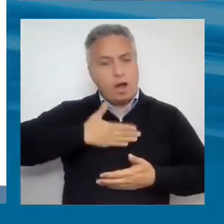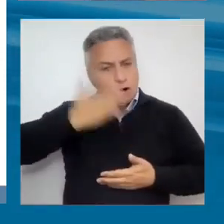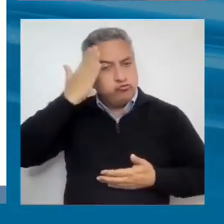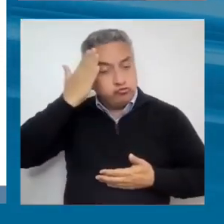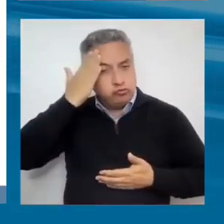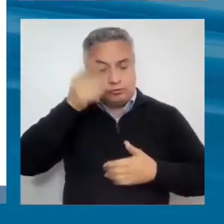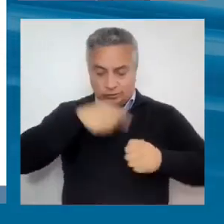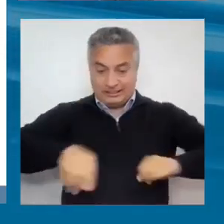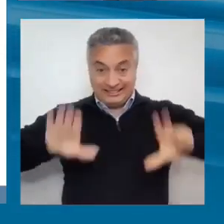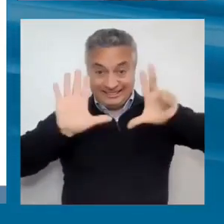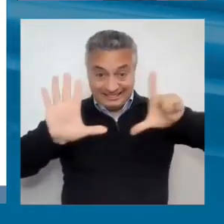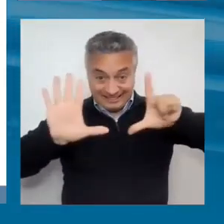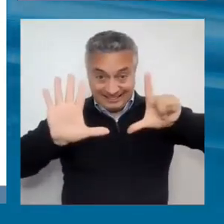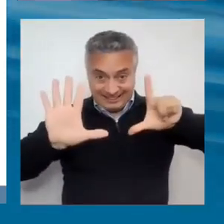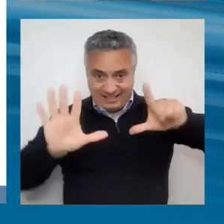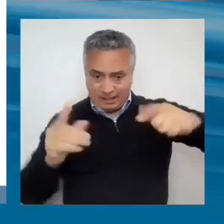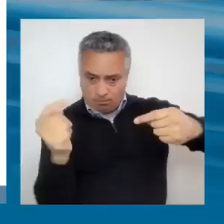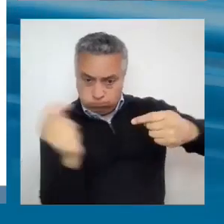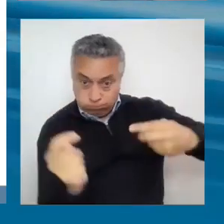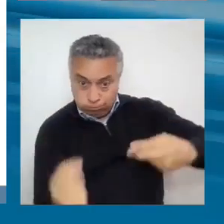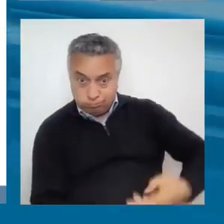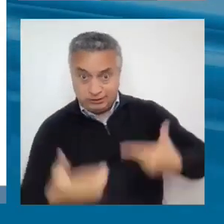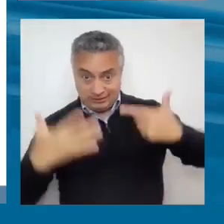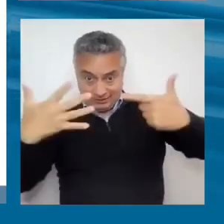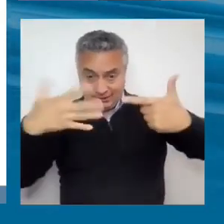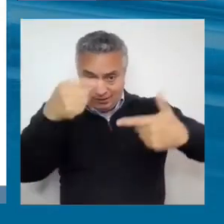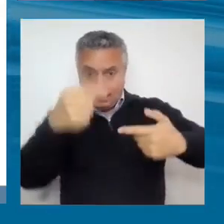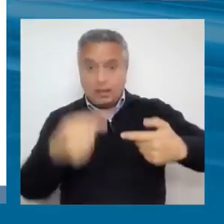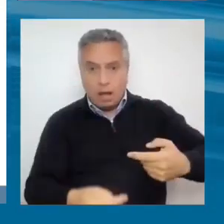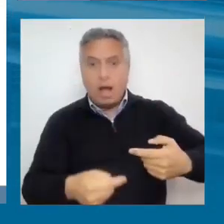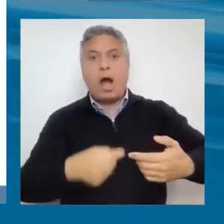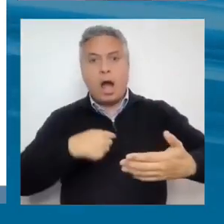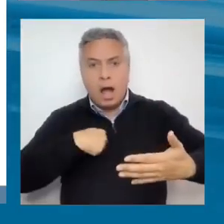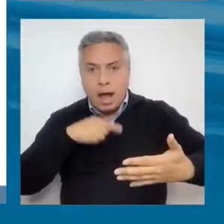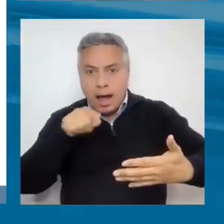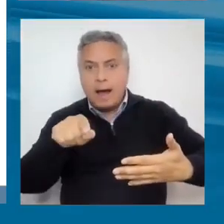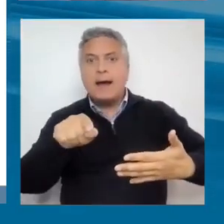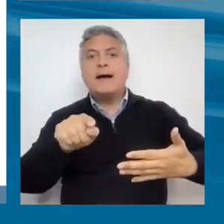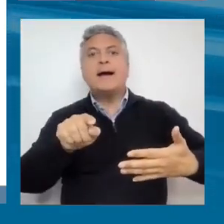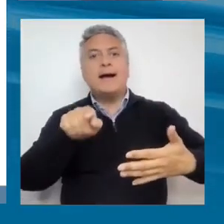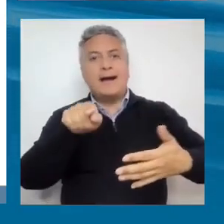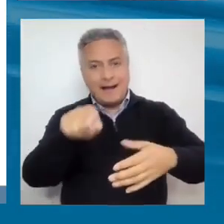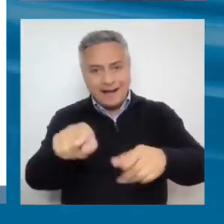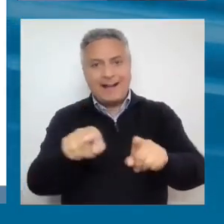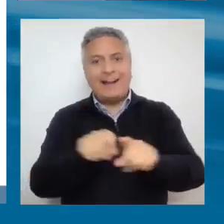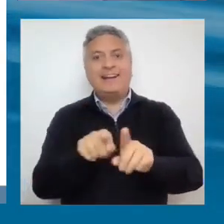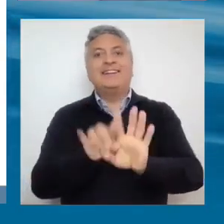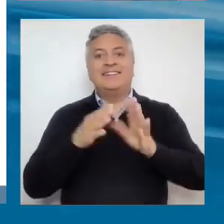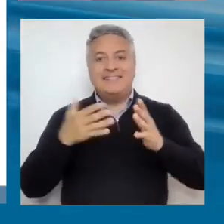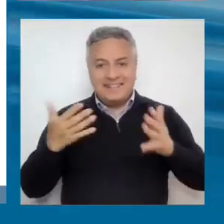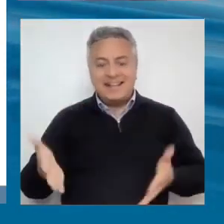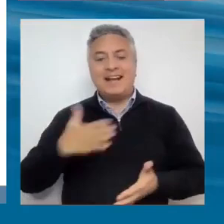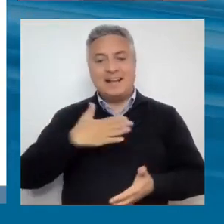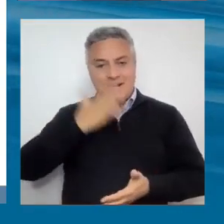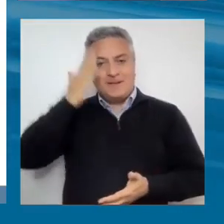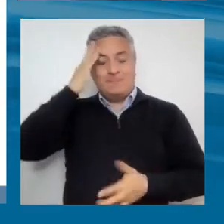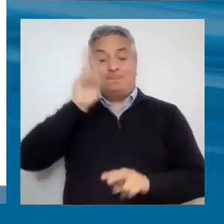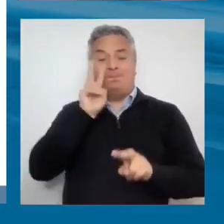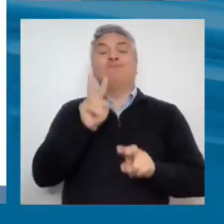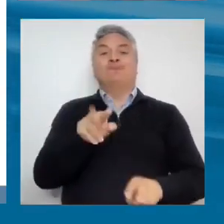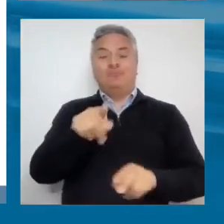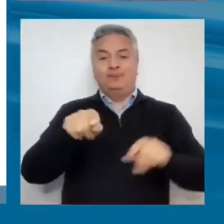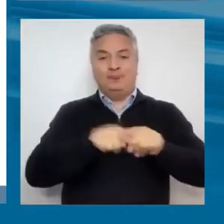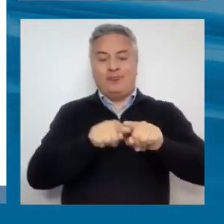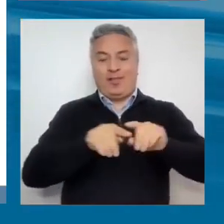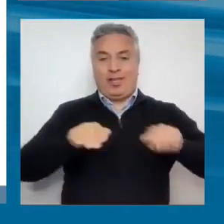se está recogiendo un gran porcentaje de lo que explica la desigualdad. ¿Cuáles son esos factores? Volvemos, el bajo crecimiento, el